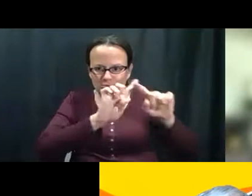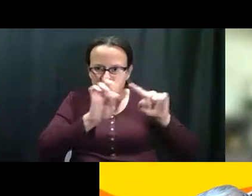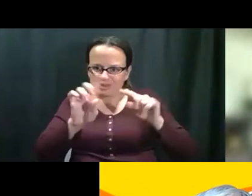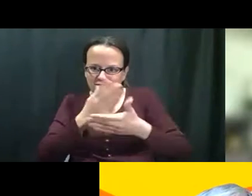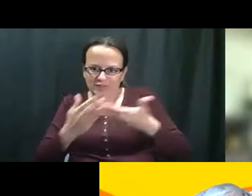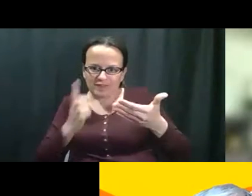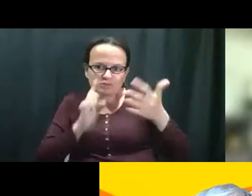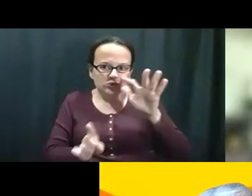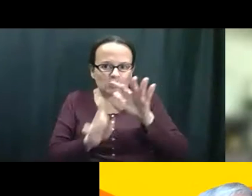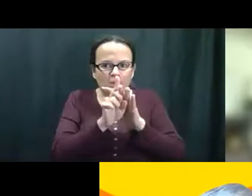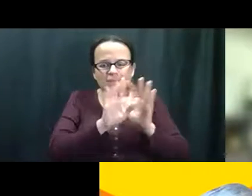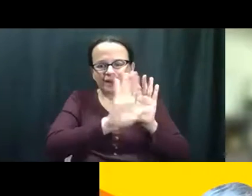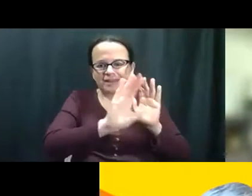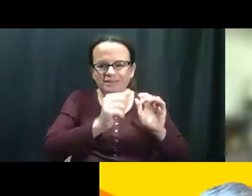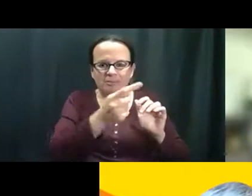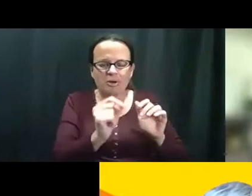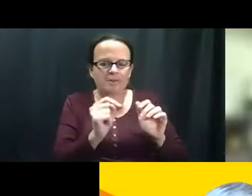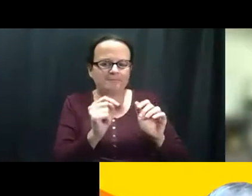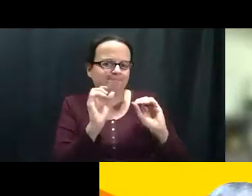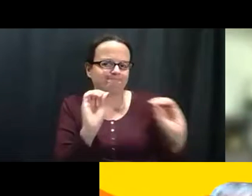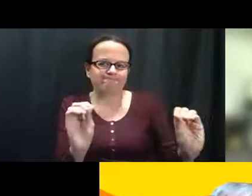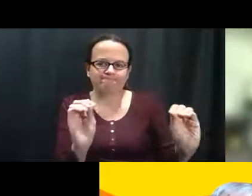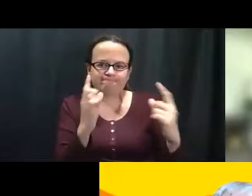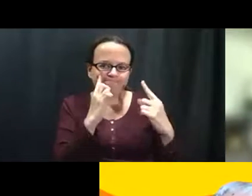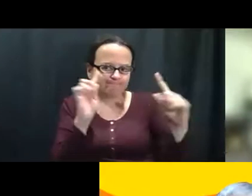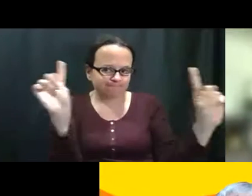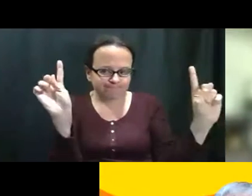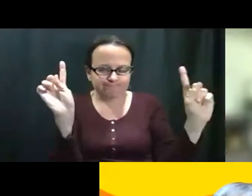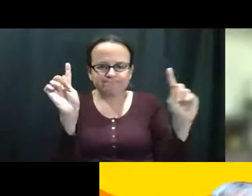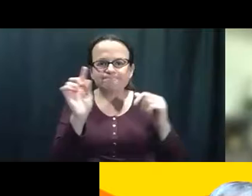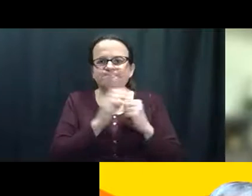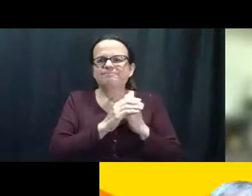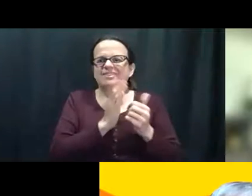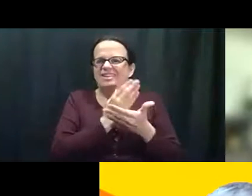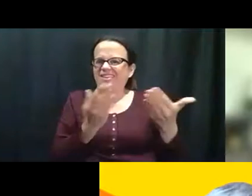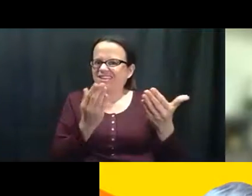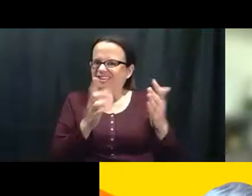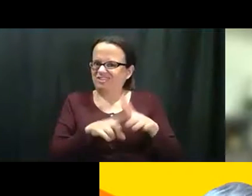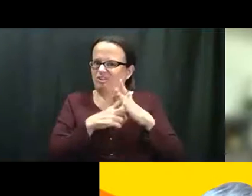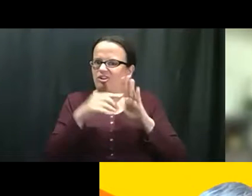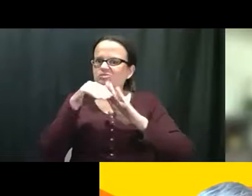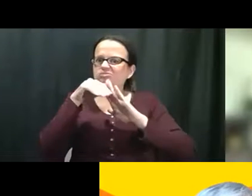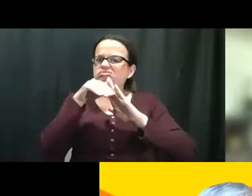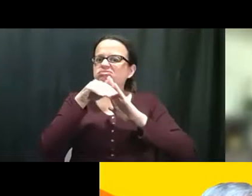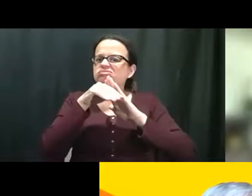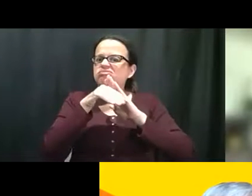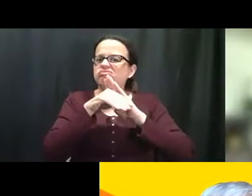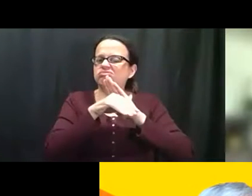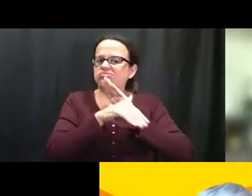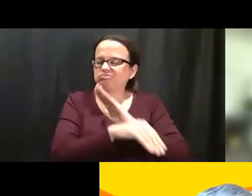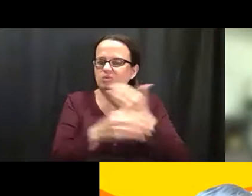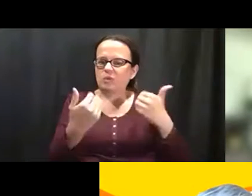a implementar todas estas cosas, eh, no estábamos yendo a ningún lugar con ellos. Y las cosas empezaron a